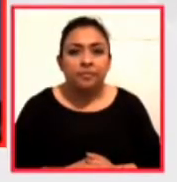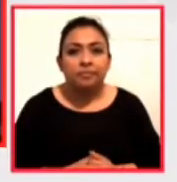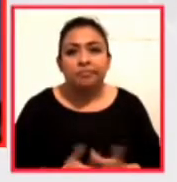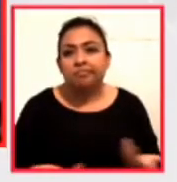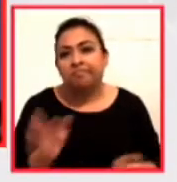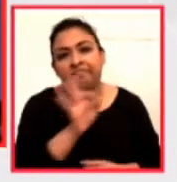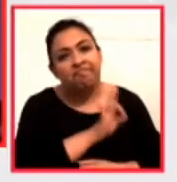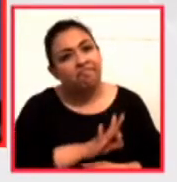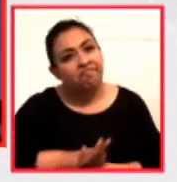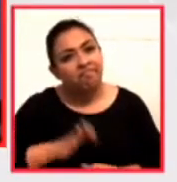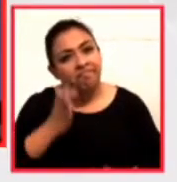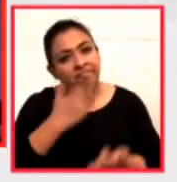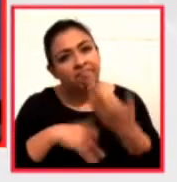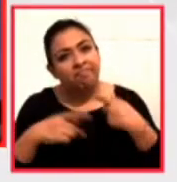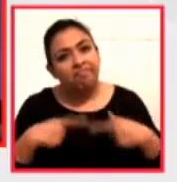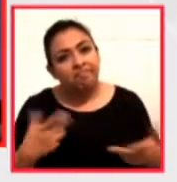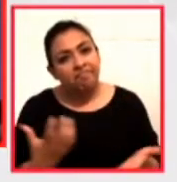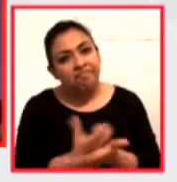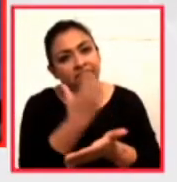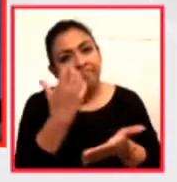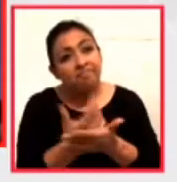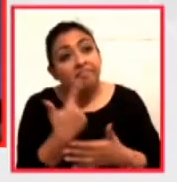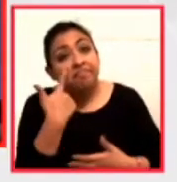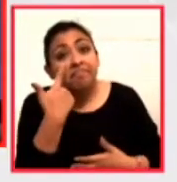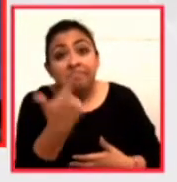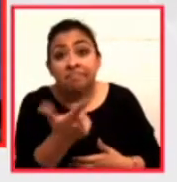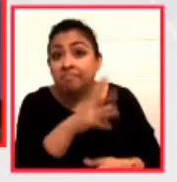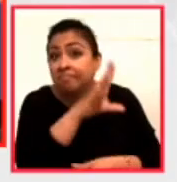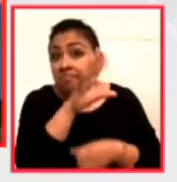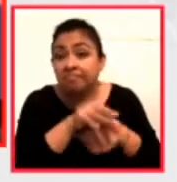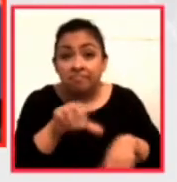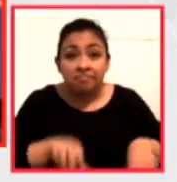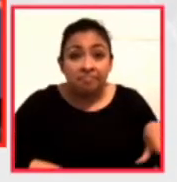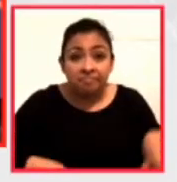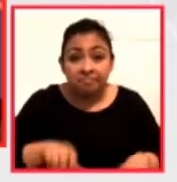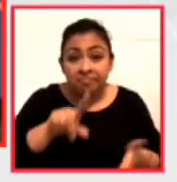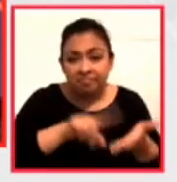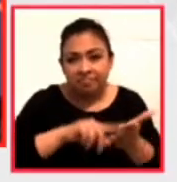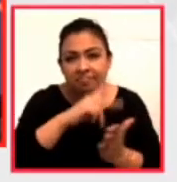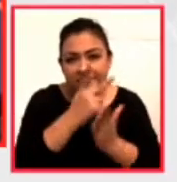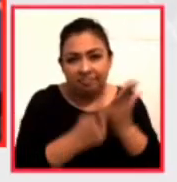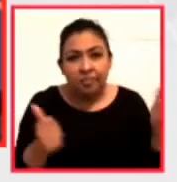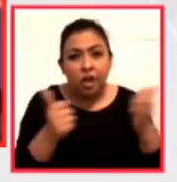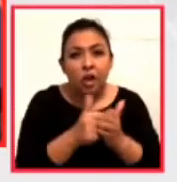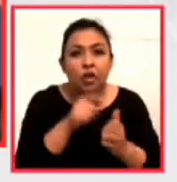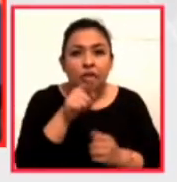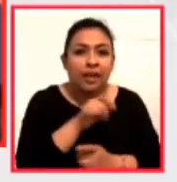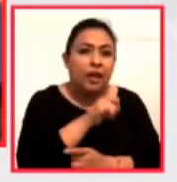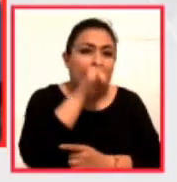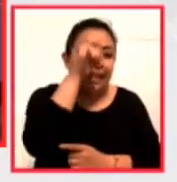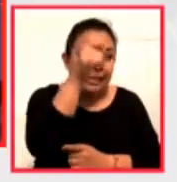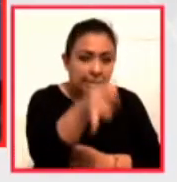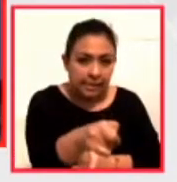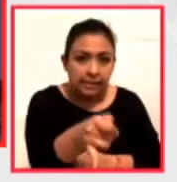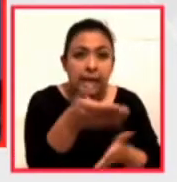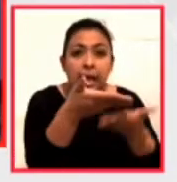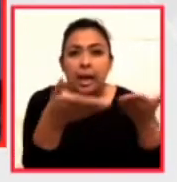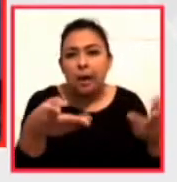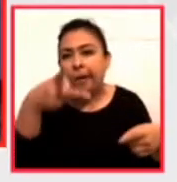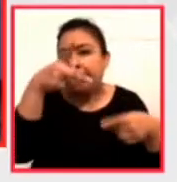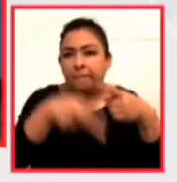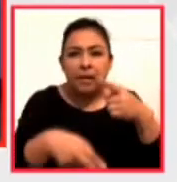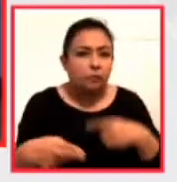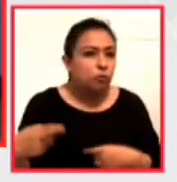Enhorabuena para todos los ganadores y seguir muy de cerca toda la actividad que tiene este programa contigo en la distancia vamos a hacer una breve